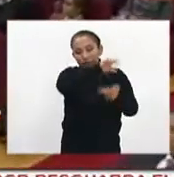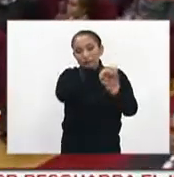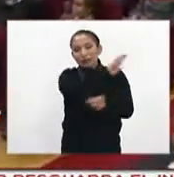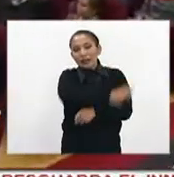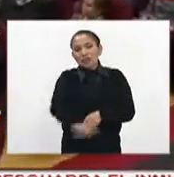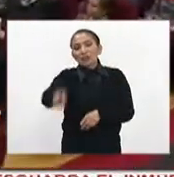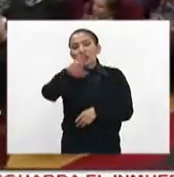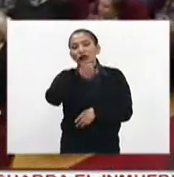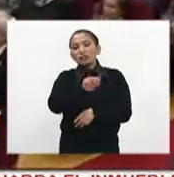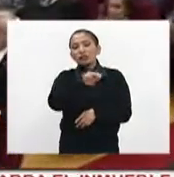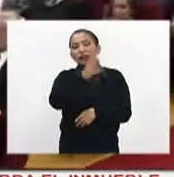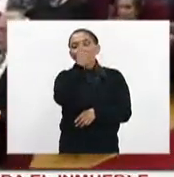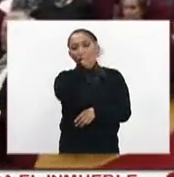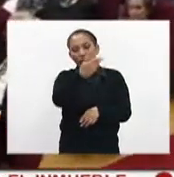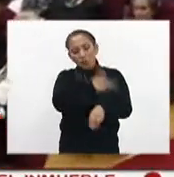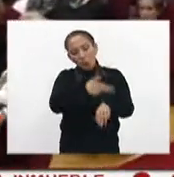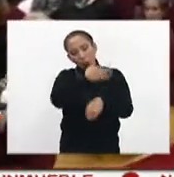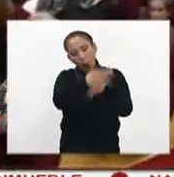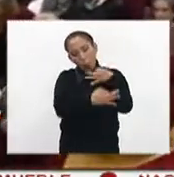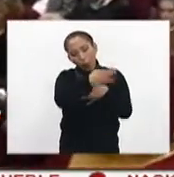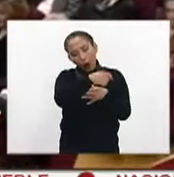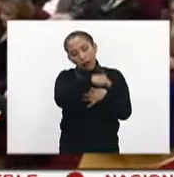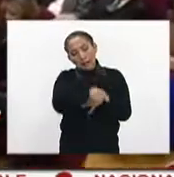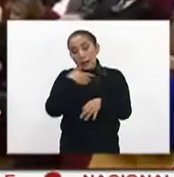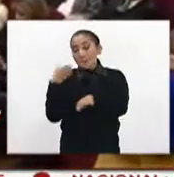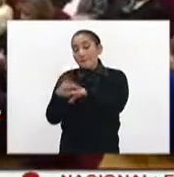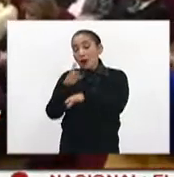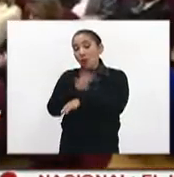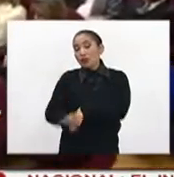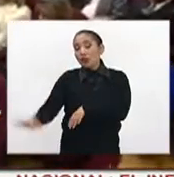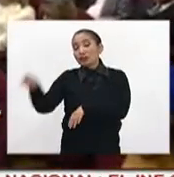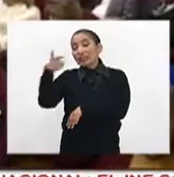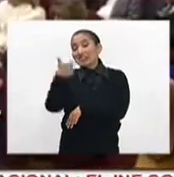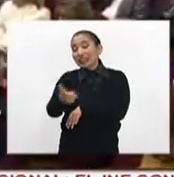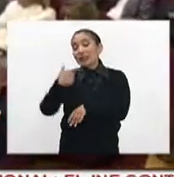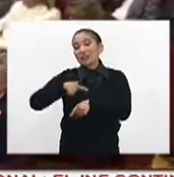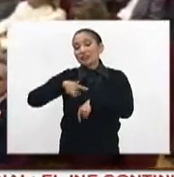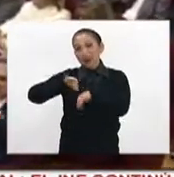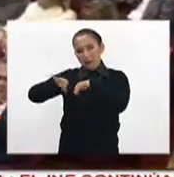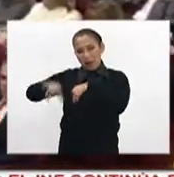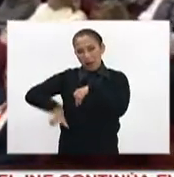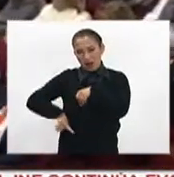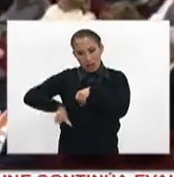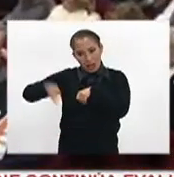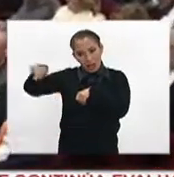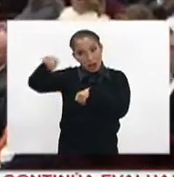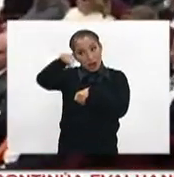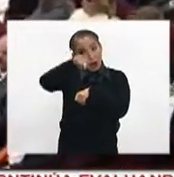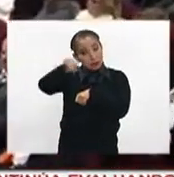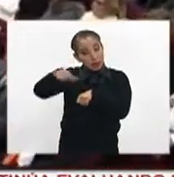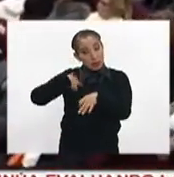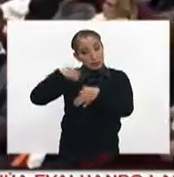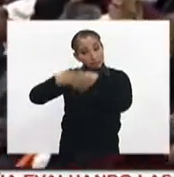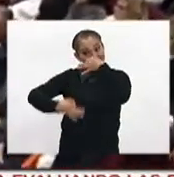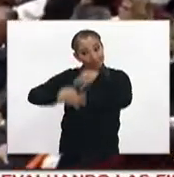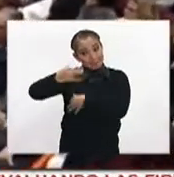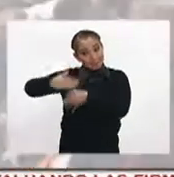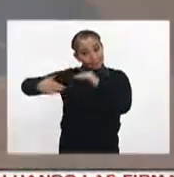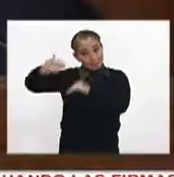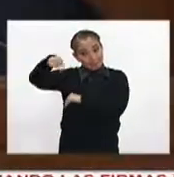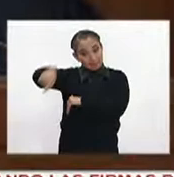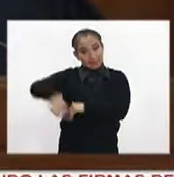384 procedimientos y se sancionó a 407 servidores públicos del Poder Judicial de la